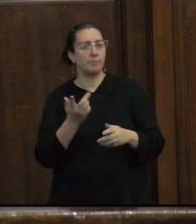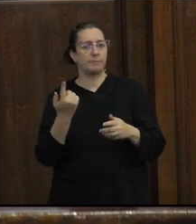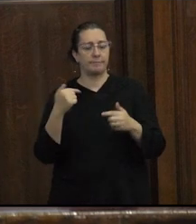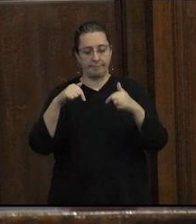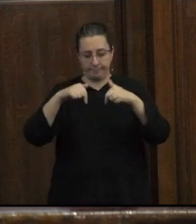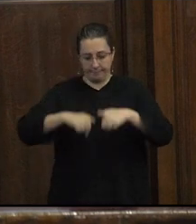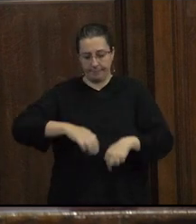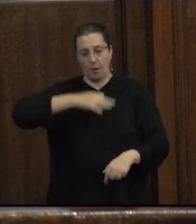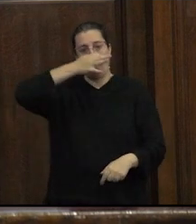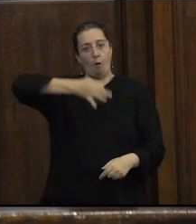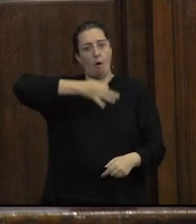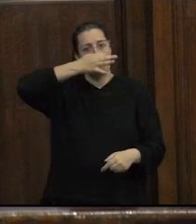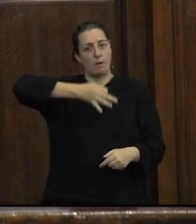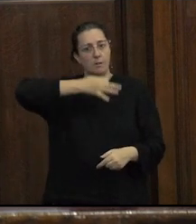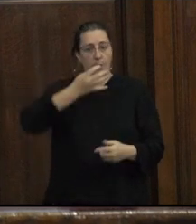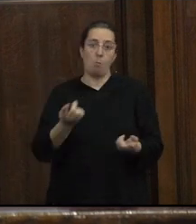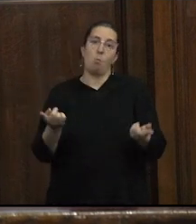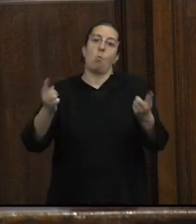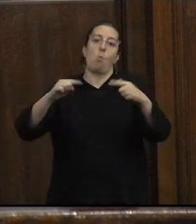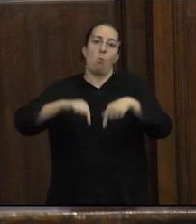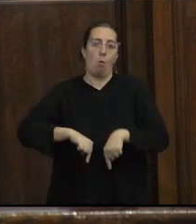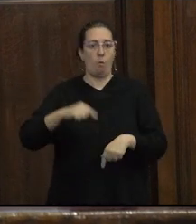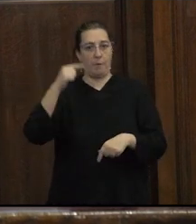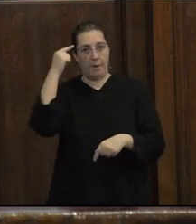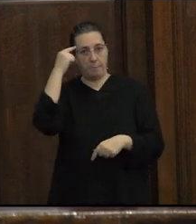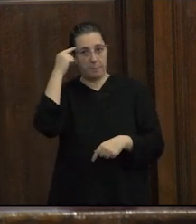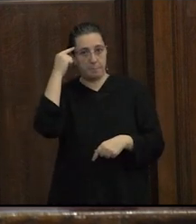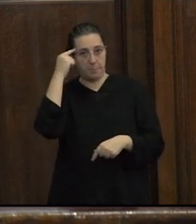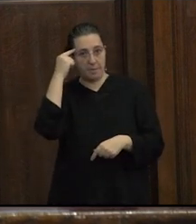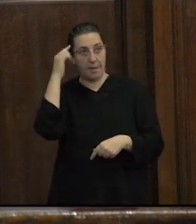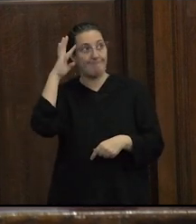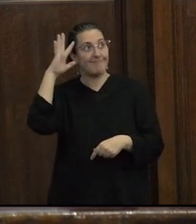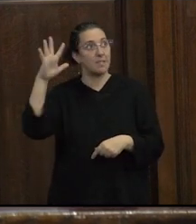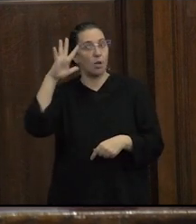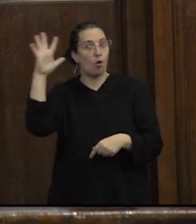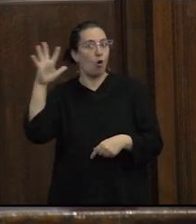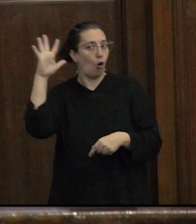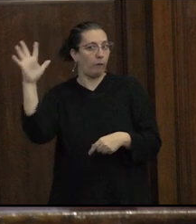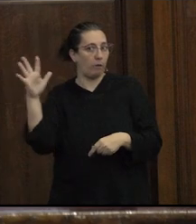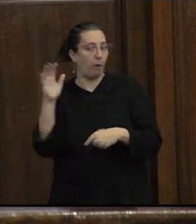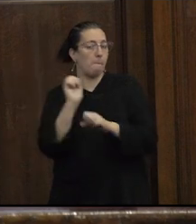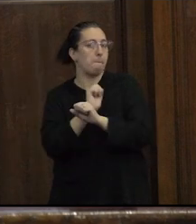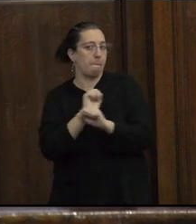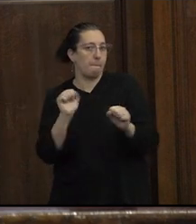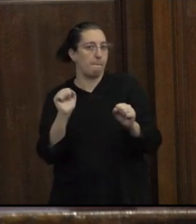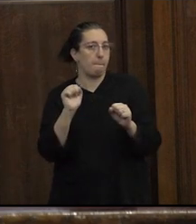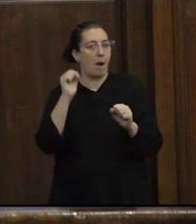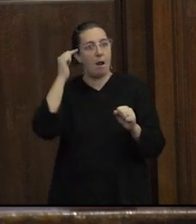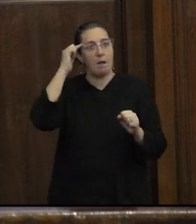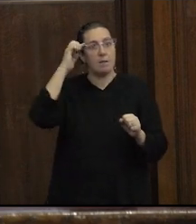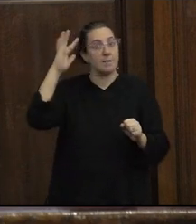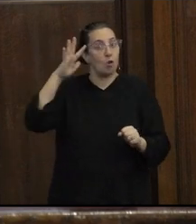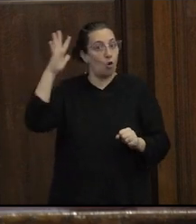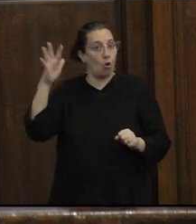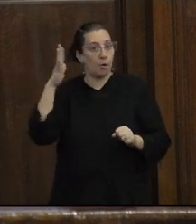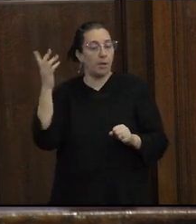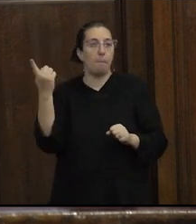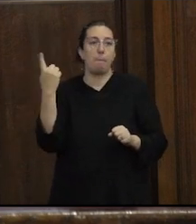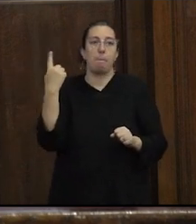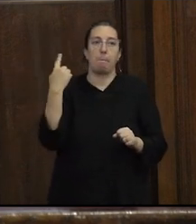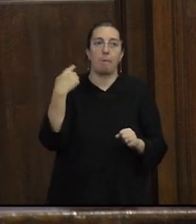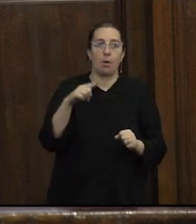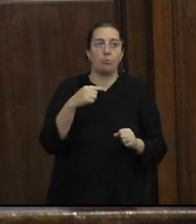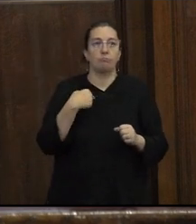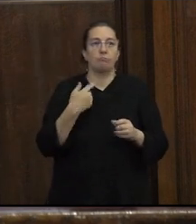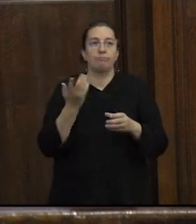representado el desafío de volver a pensar desde la psicología para la psicología pero incorporando